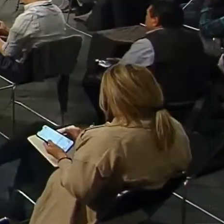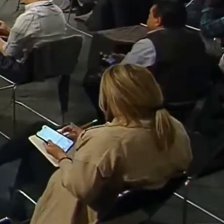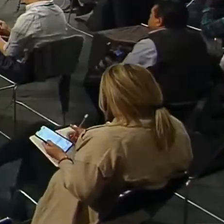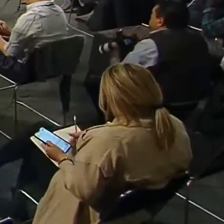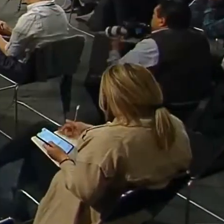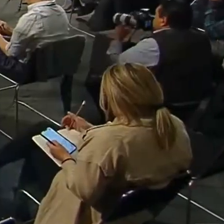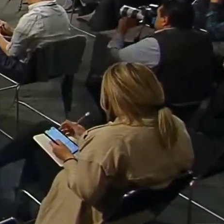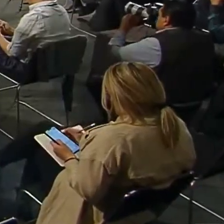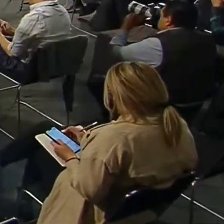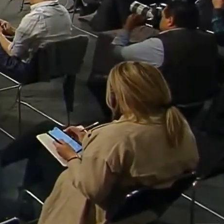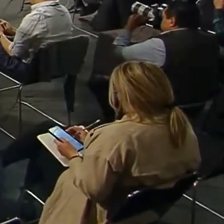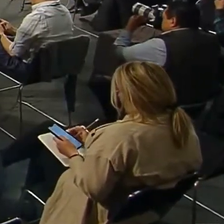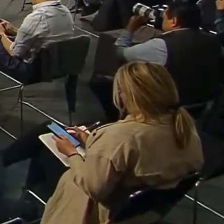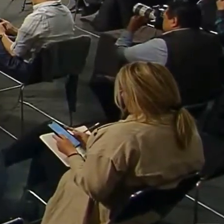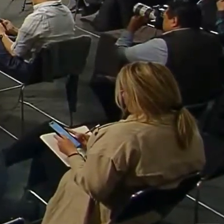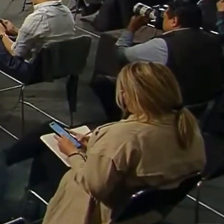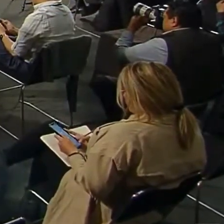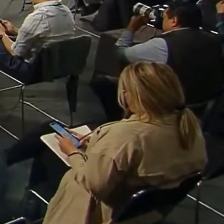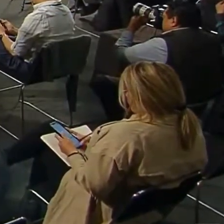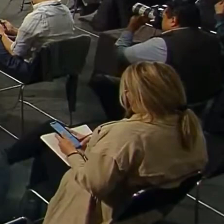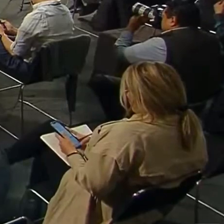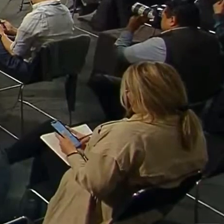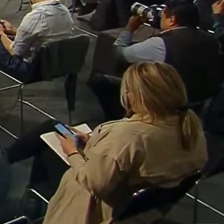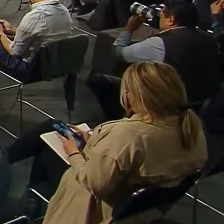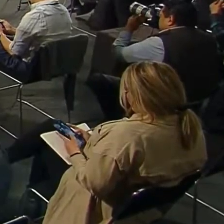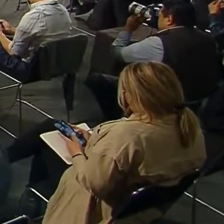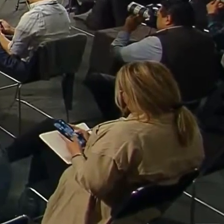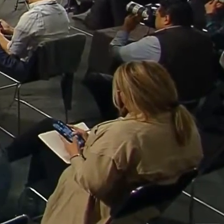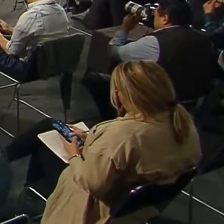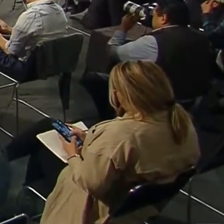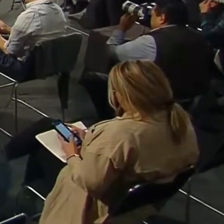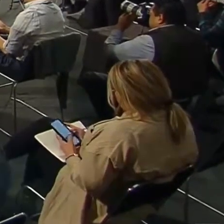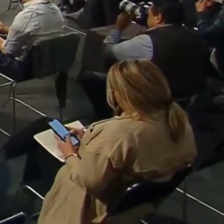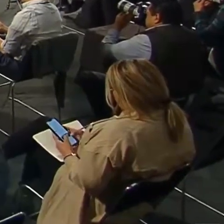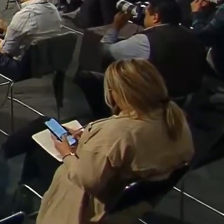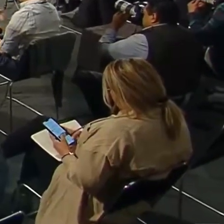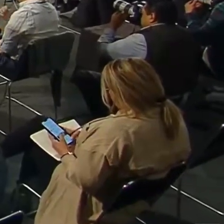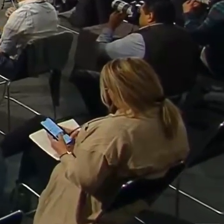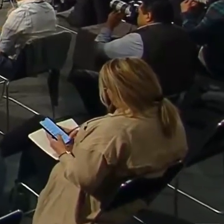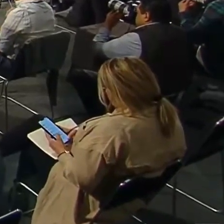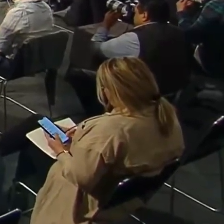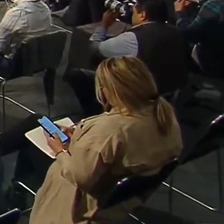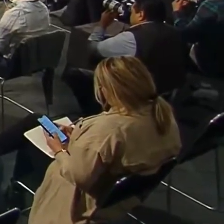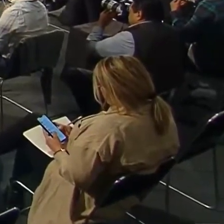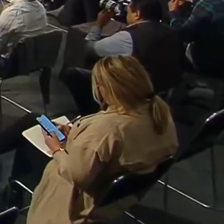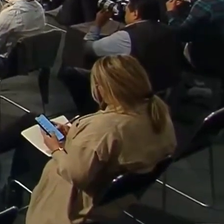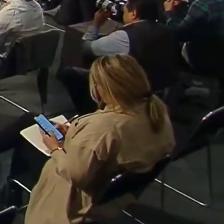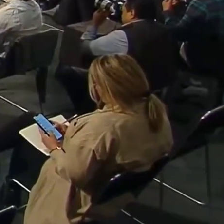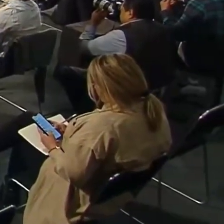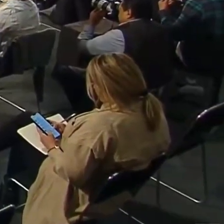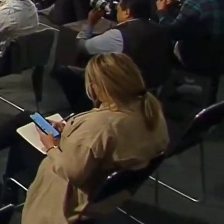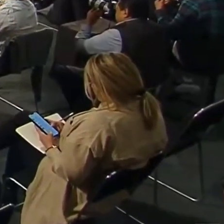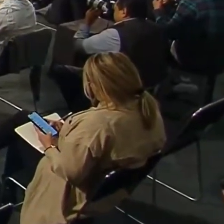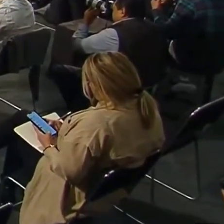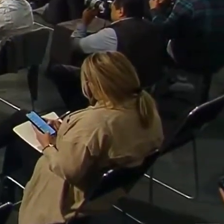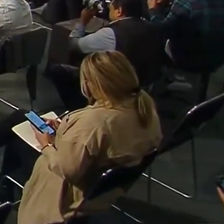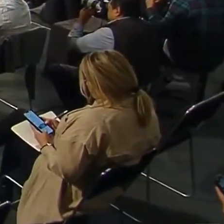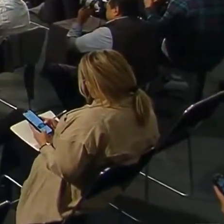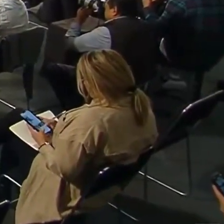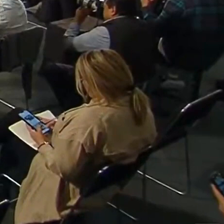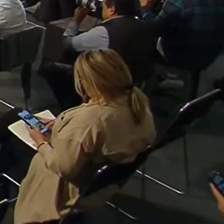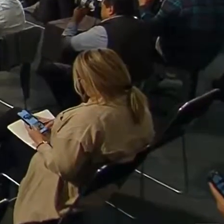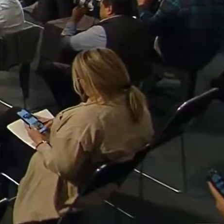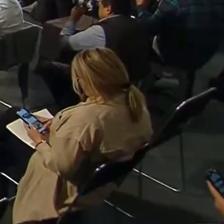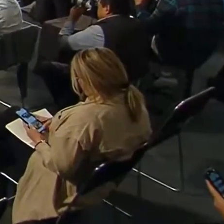ver con la transparencia. Solo que me llamó la atención que, por ejemplo, en el caso de la aprobación de uno de ellos,